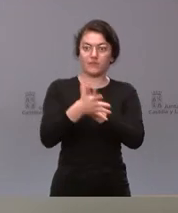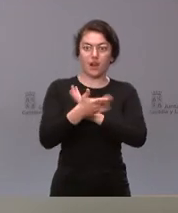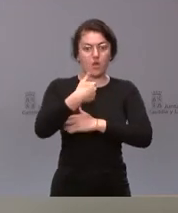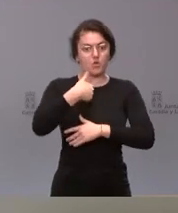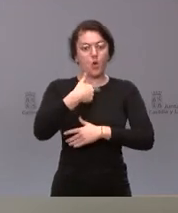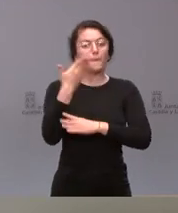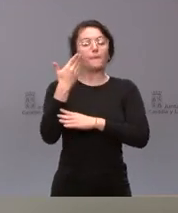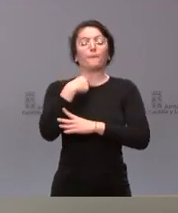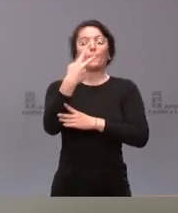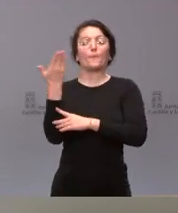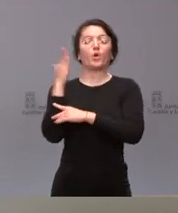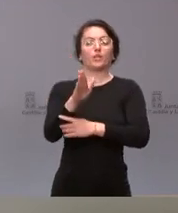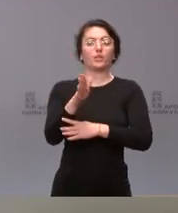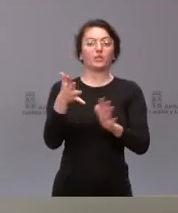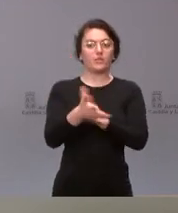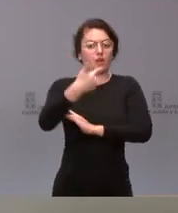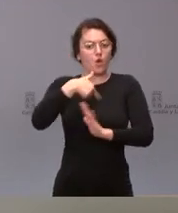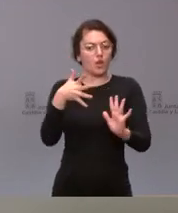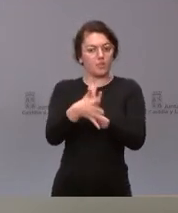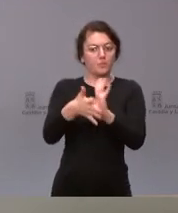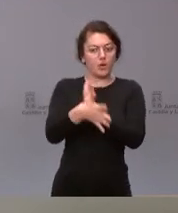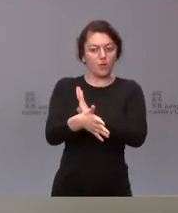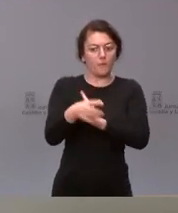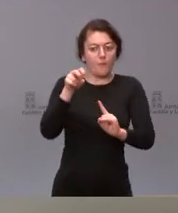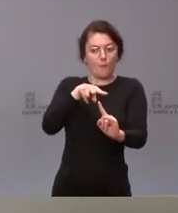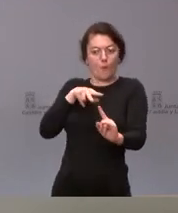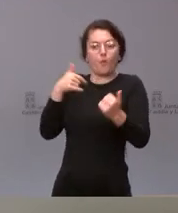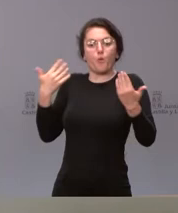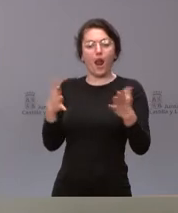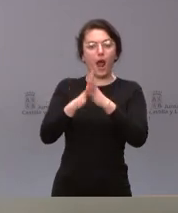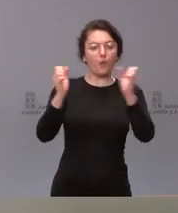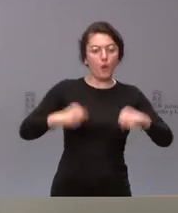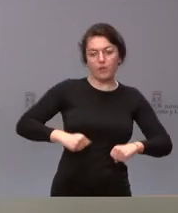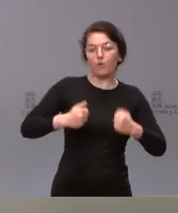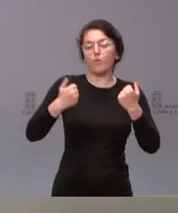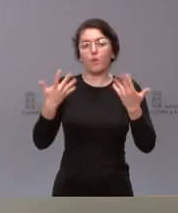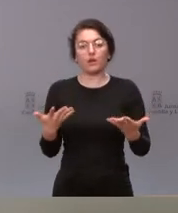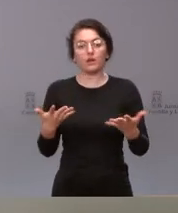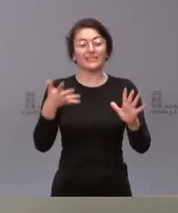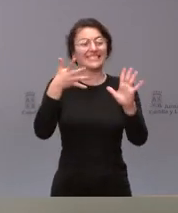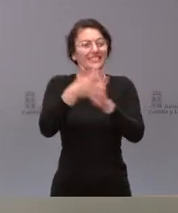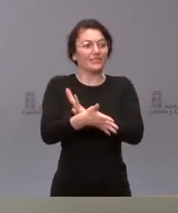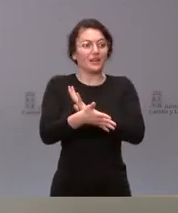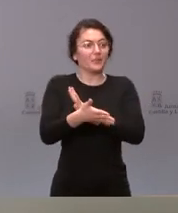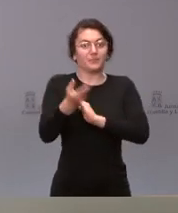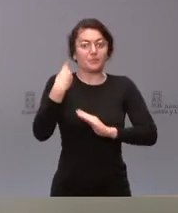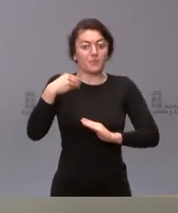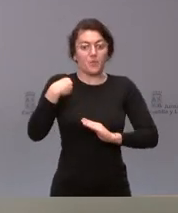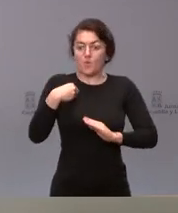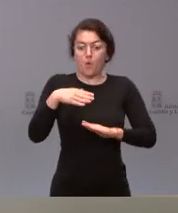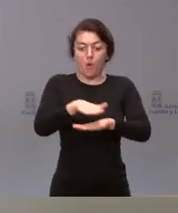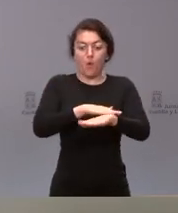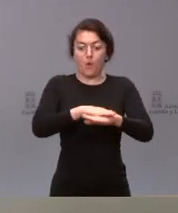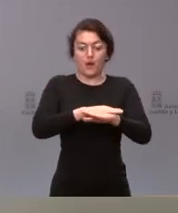cuál es la posición del gobierno cuáles son los acuerdos que tomamos en el Consejo de Gobierno y eso no quita en modo alguno para que es un gobierno formado por dos